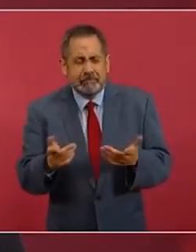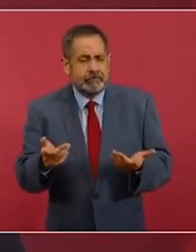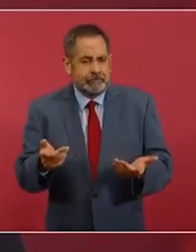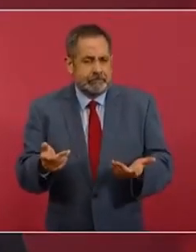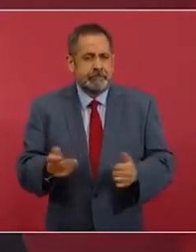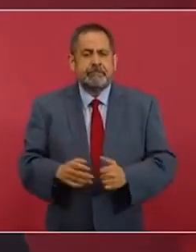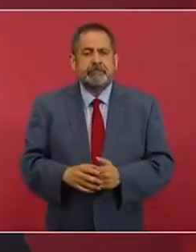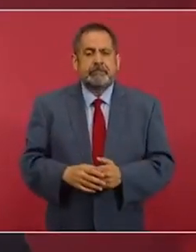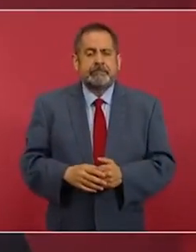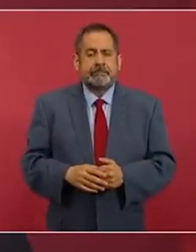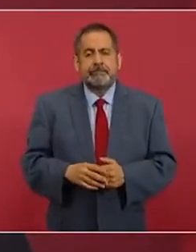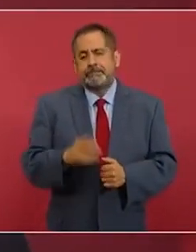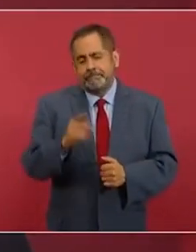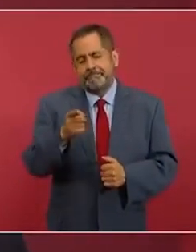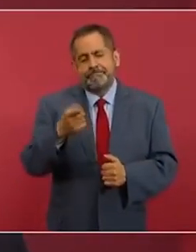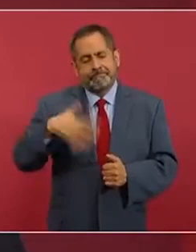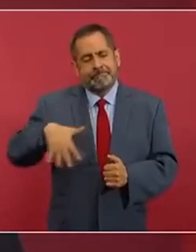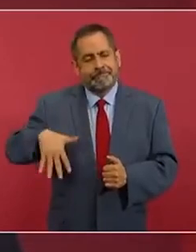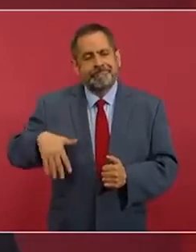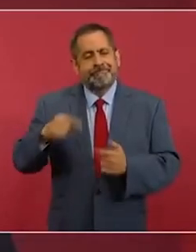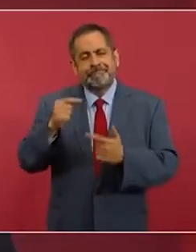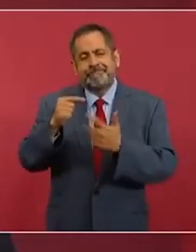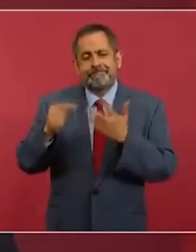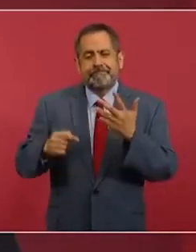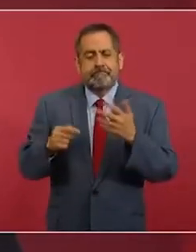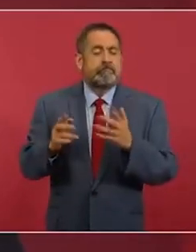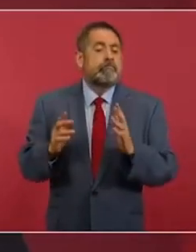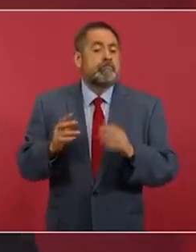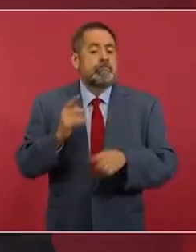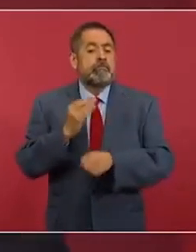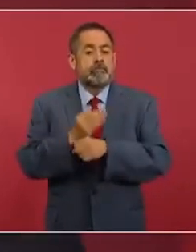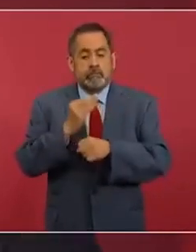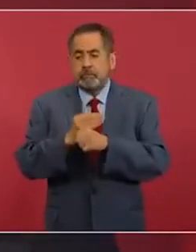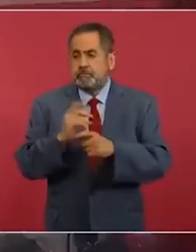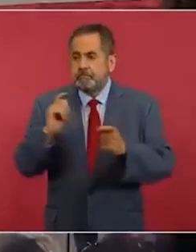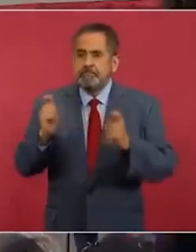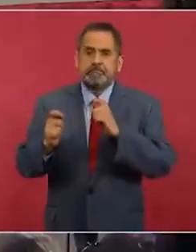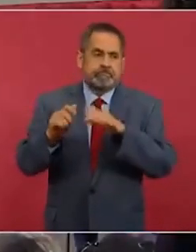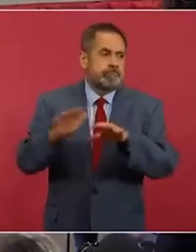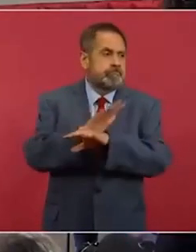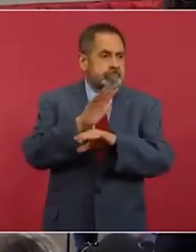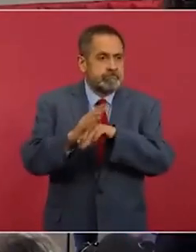Entonces, todo esto está emergiendo y es muy bueno,